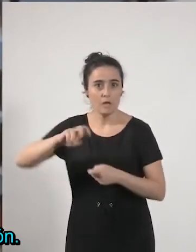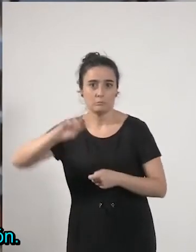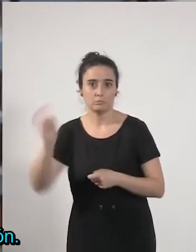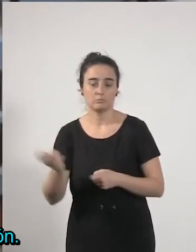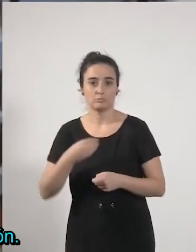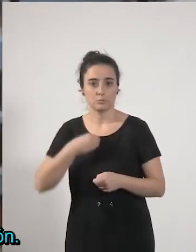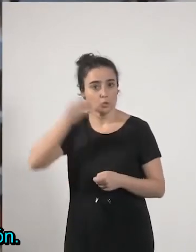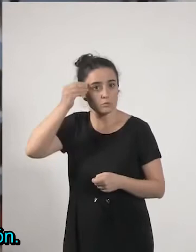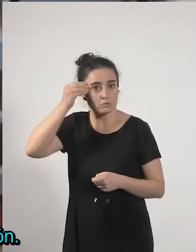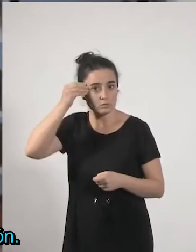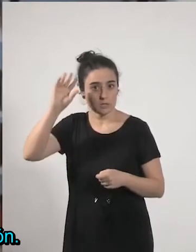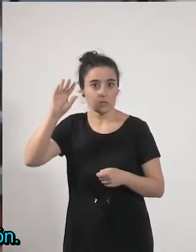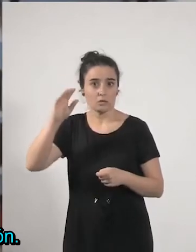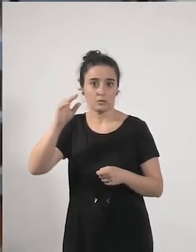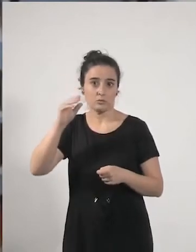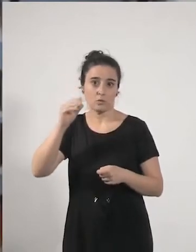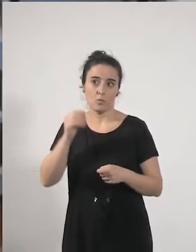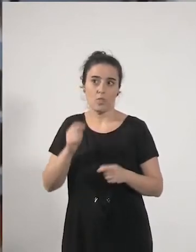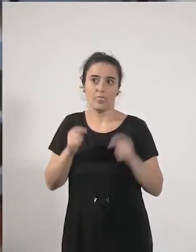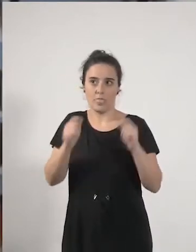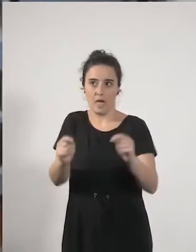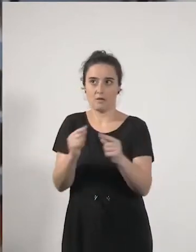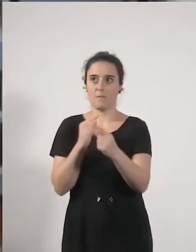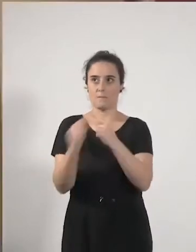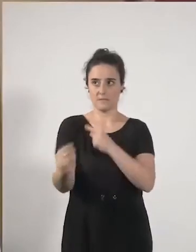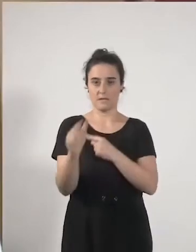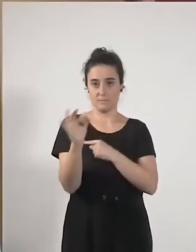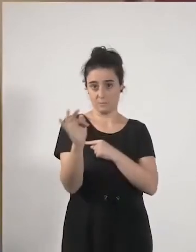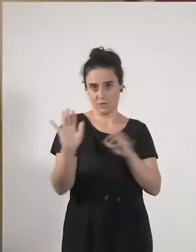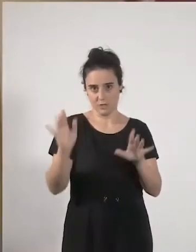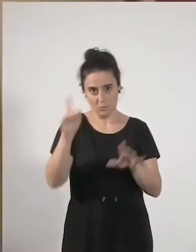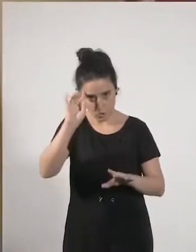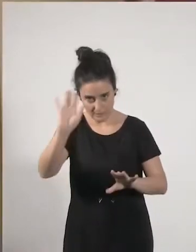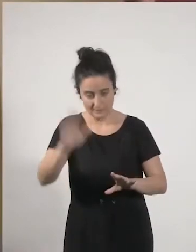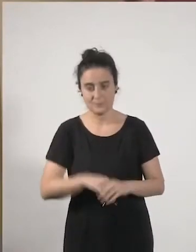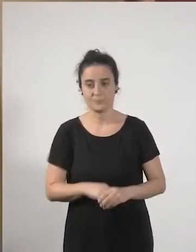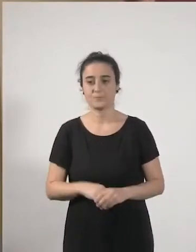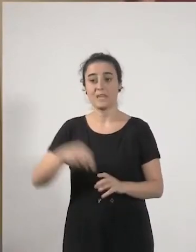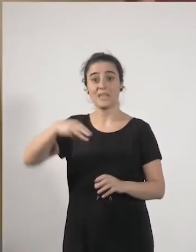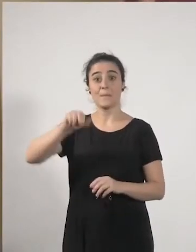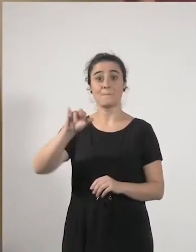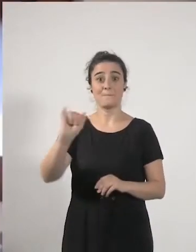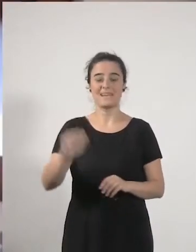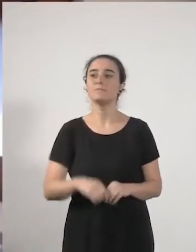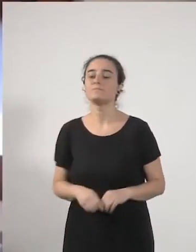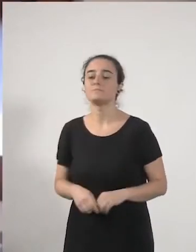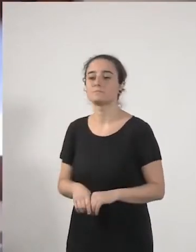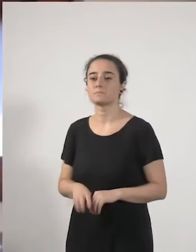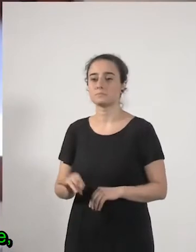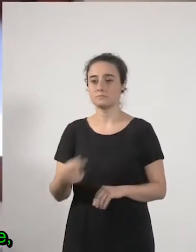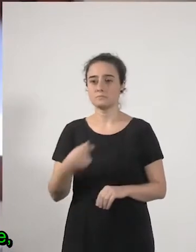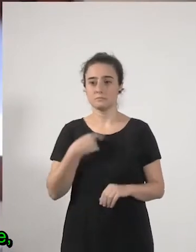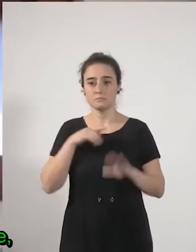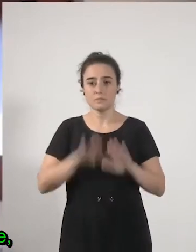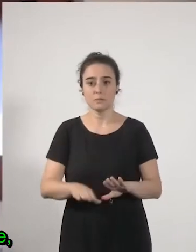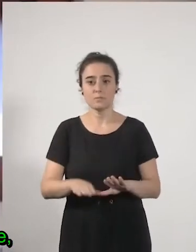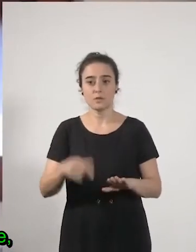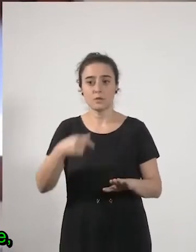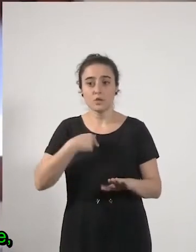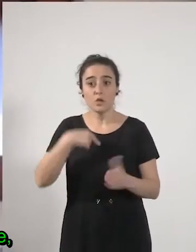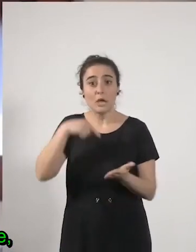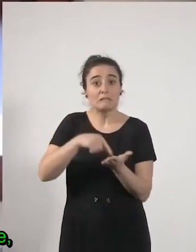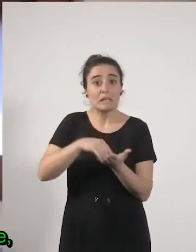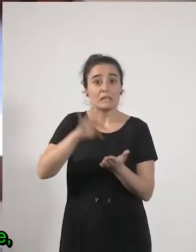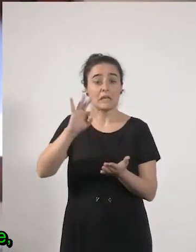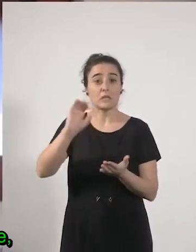en buena dirección María pues es que yo me habéis pillado yo la tasa Tobin vamos